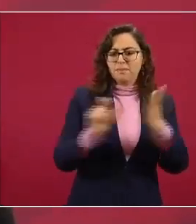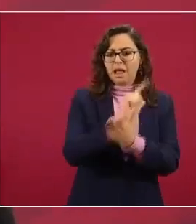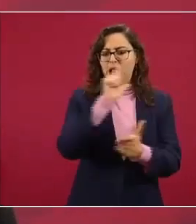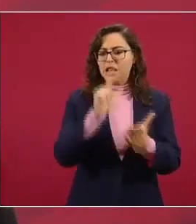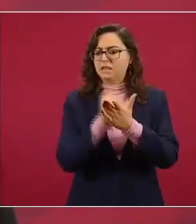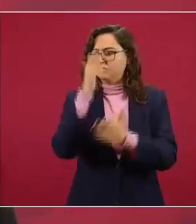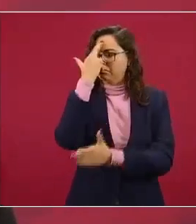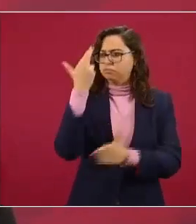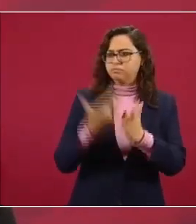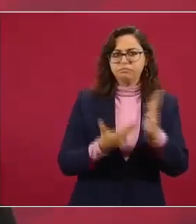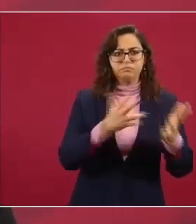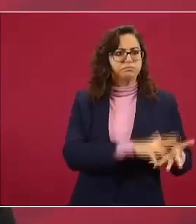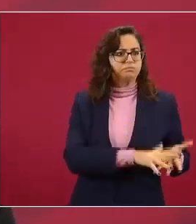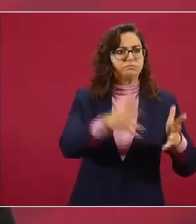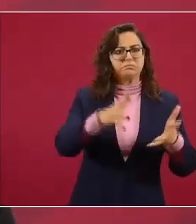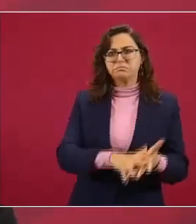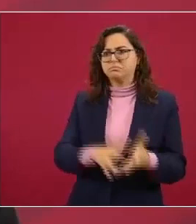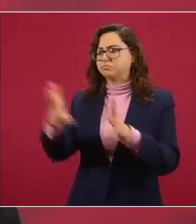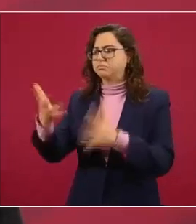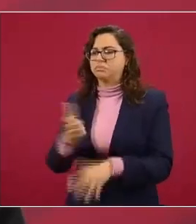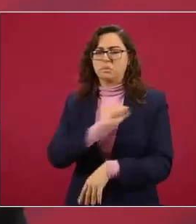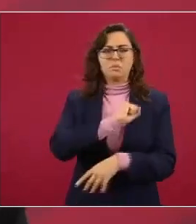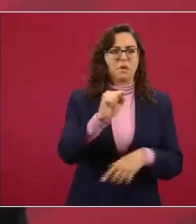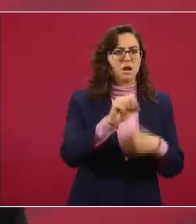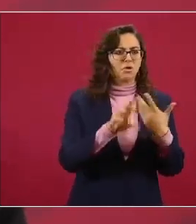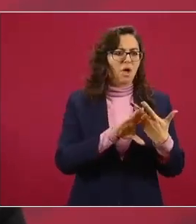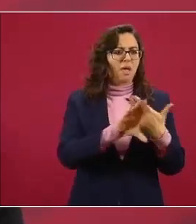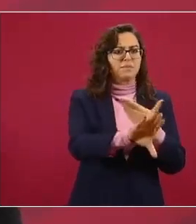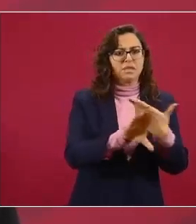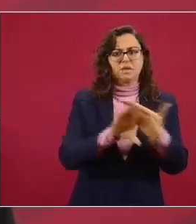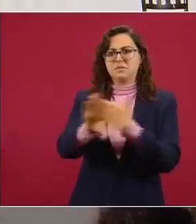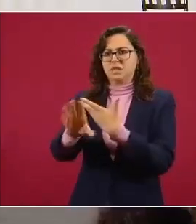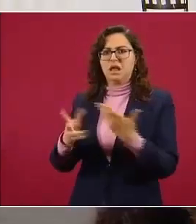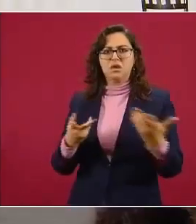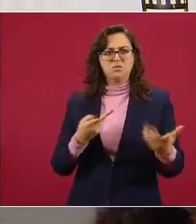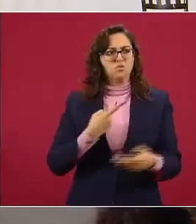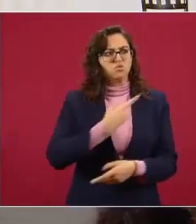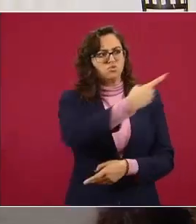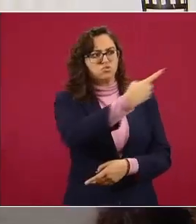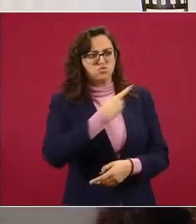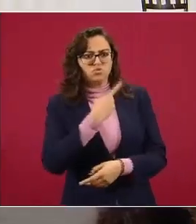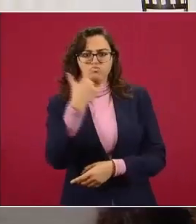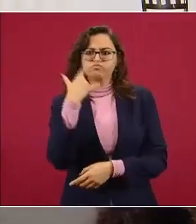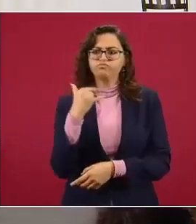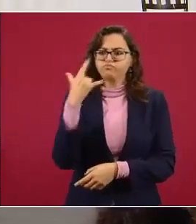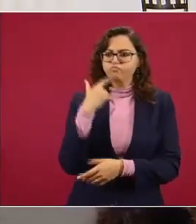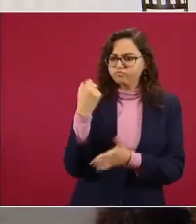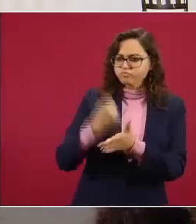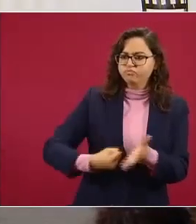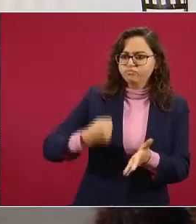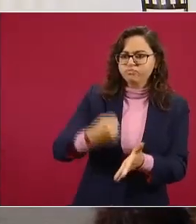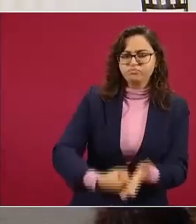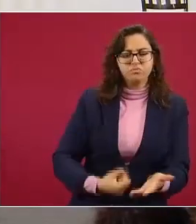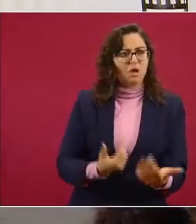cabría esperar y debió haber sido informado en nuestro país de estos hechos.